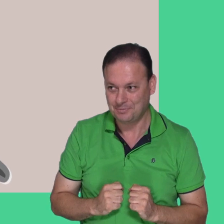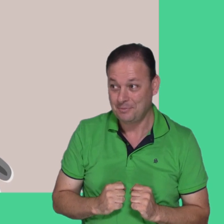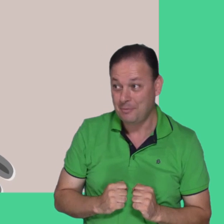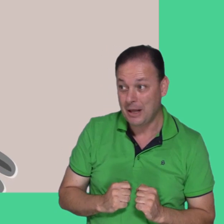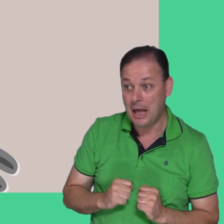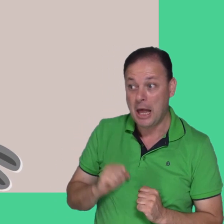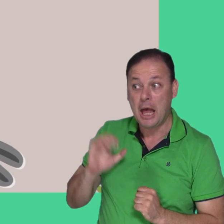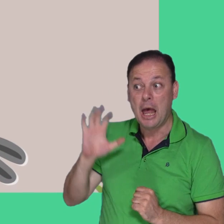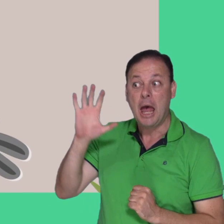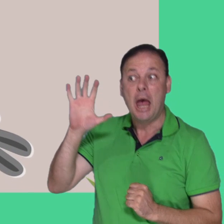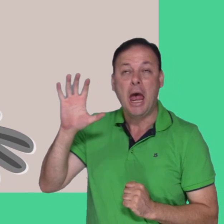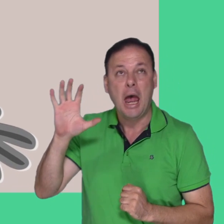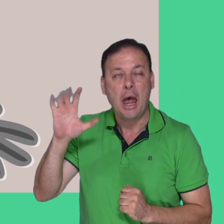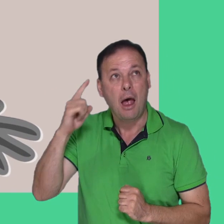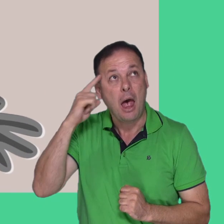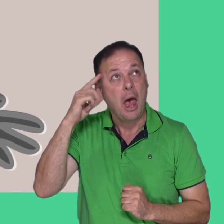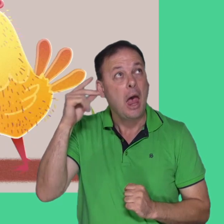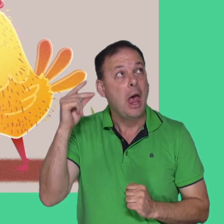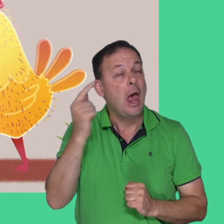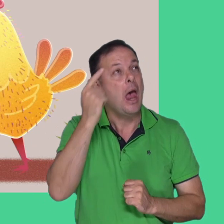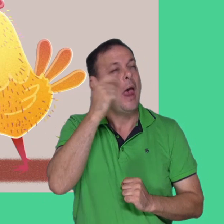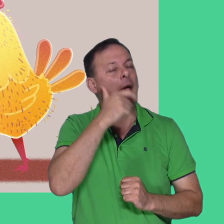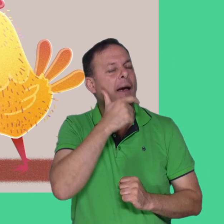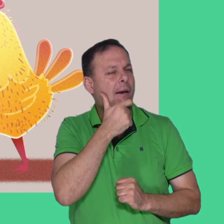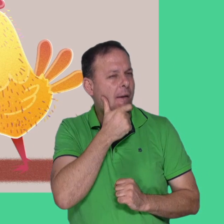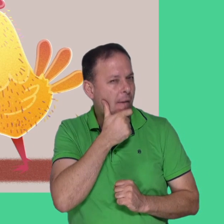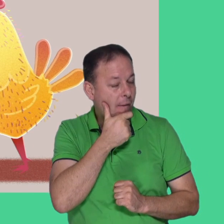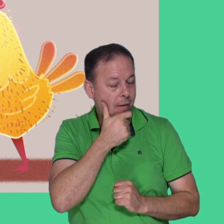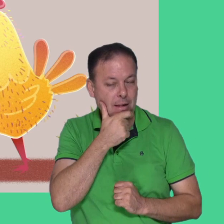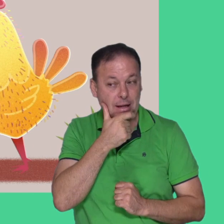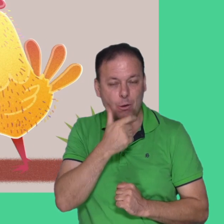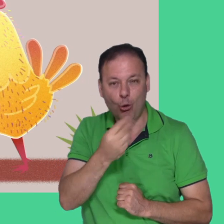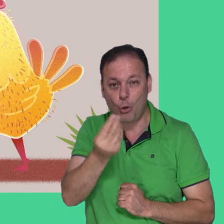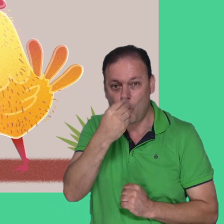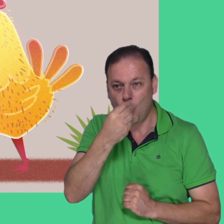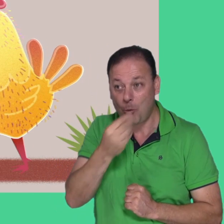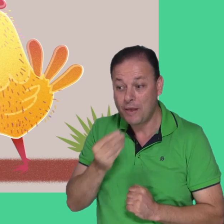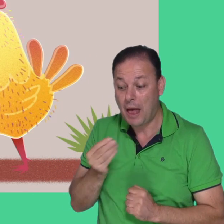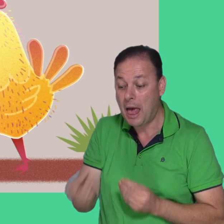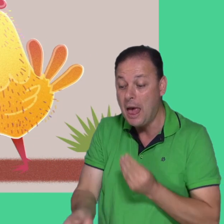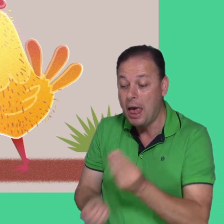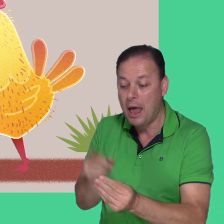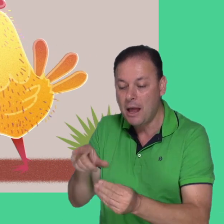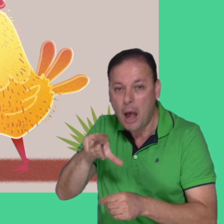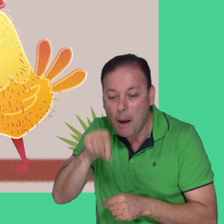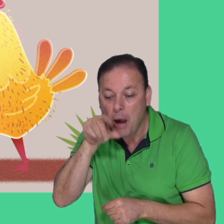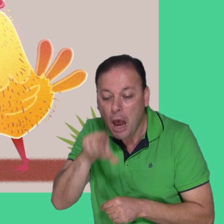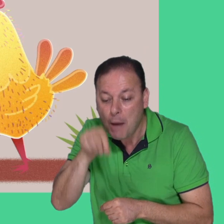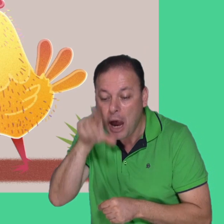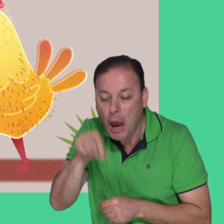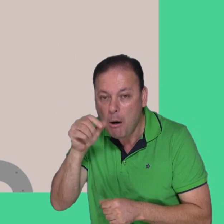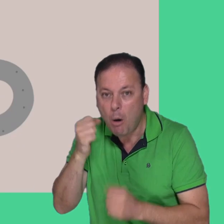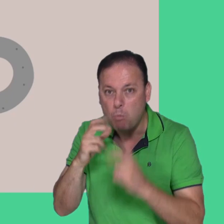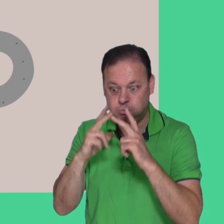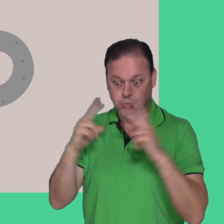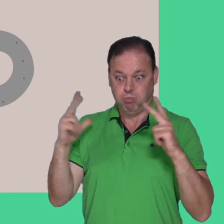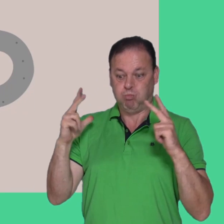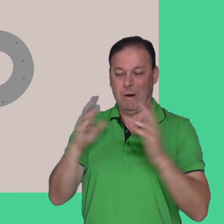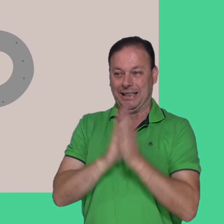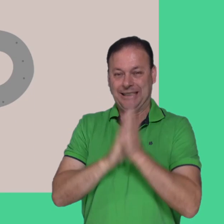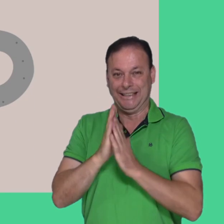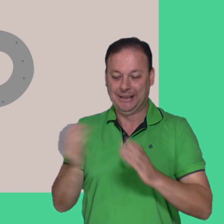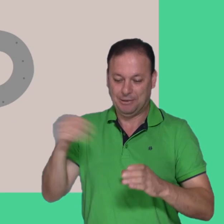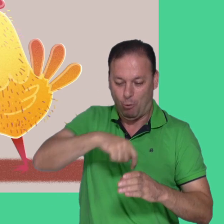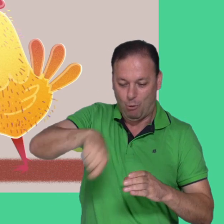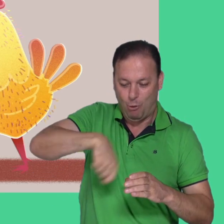punto de agarrar a la gallina, tuvo una idea. Iba a darle de comer a la gallina para que pueda engordar y así tener más